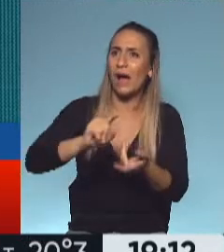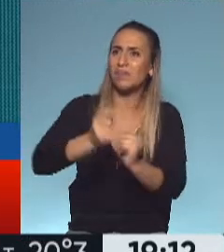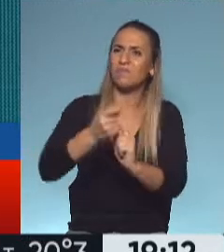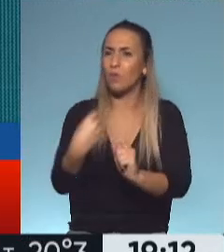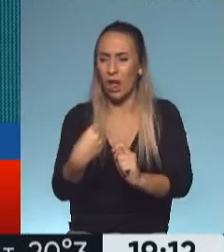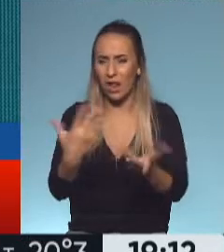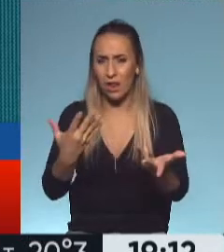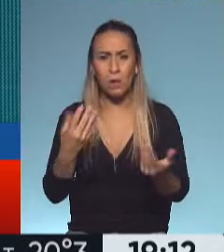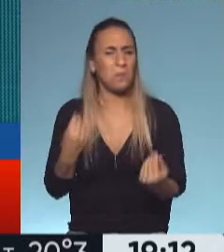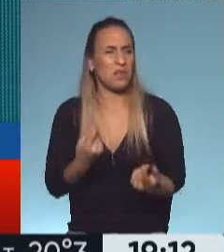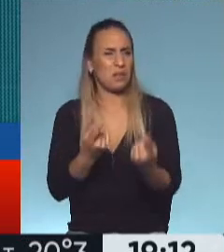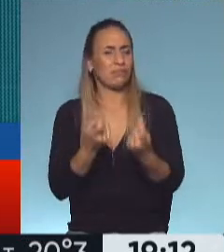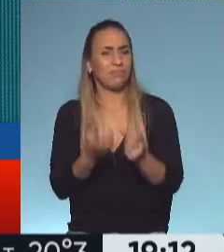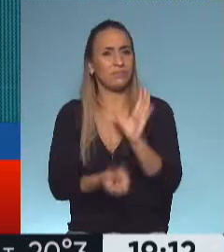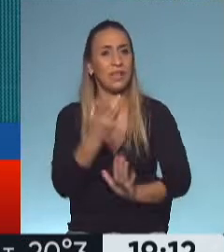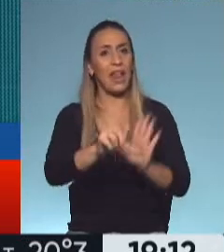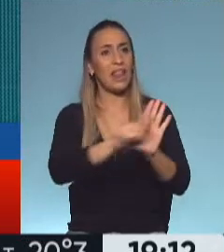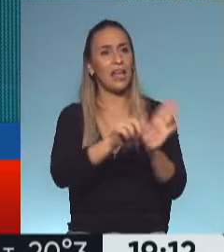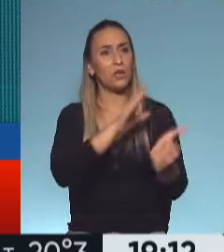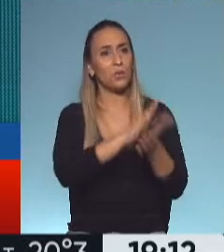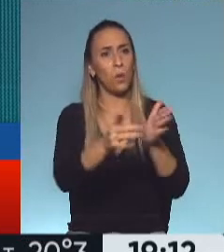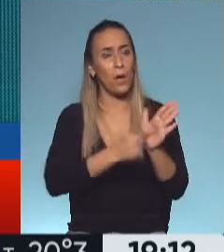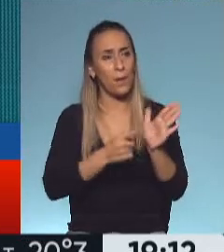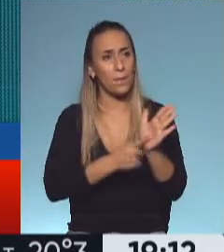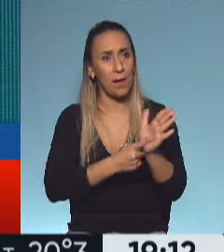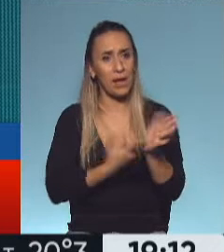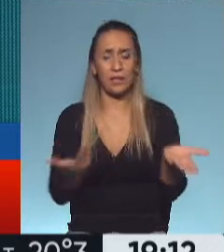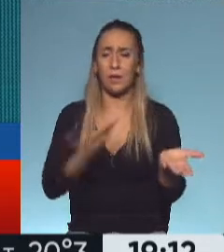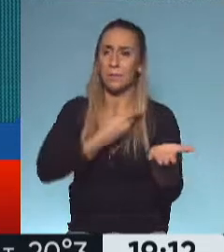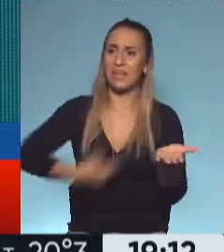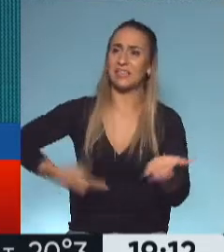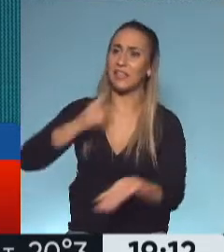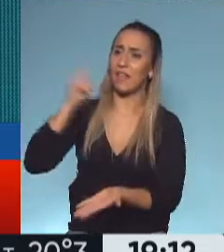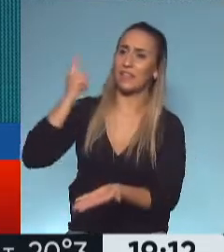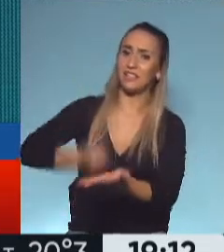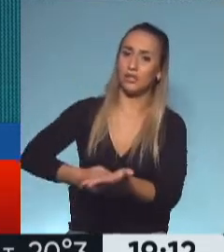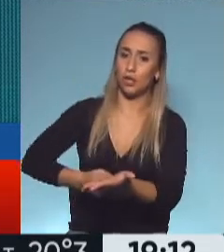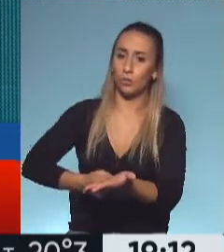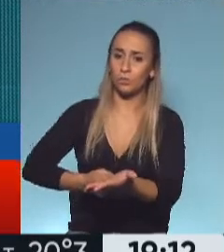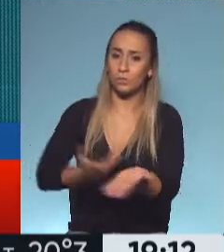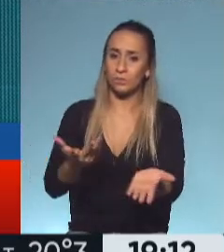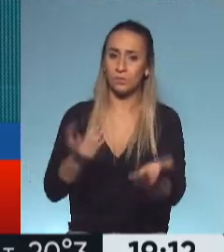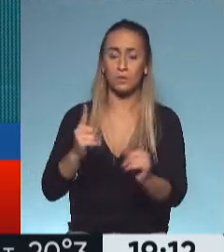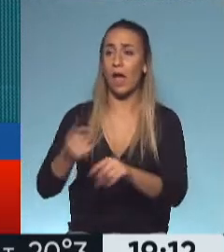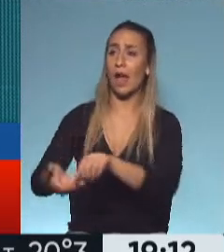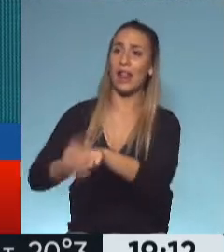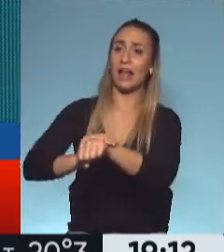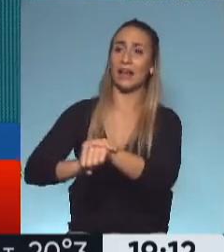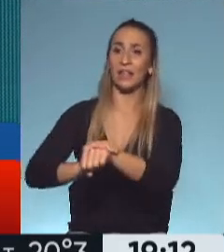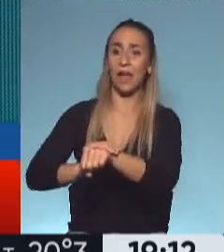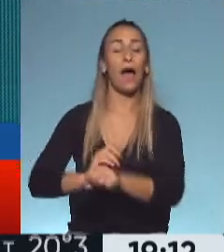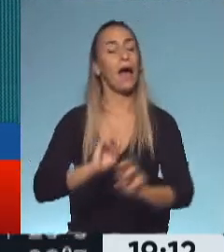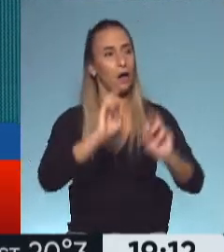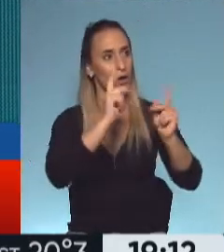facultades que...? ¿Por con una ley nueva, una decisión presidencial llevaría a que, vamos al caso concreto, a que Horacio Rodríguez Larreta diga,